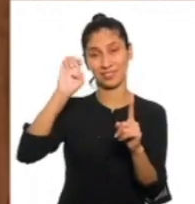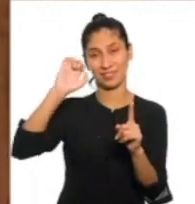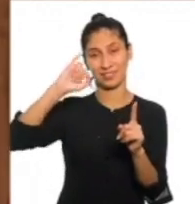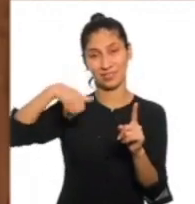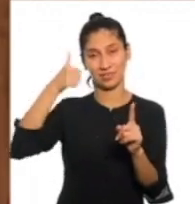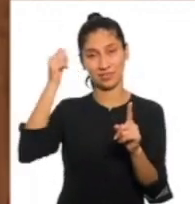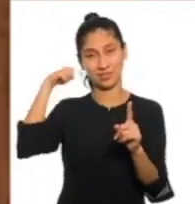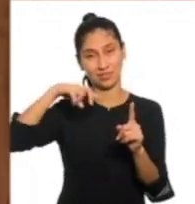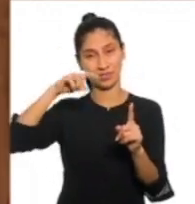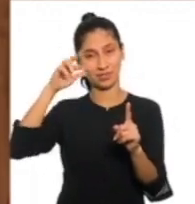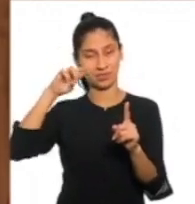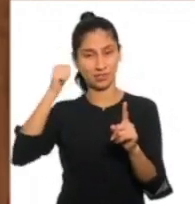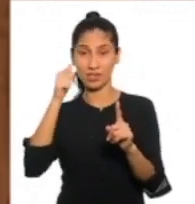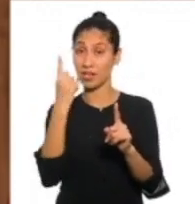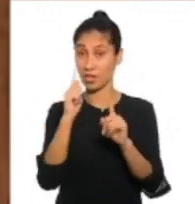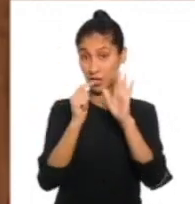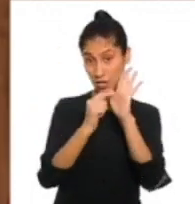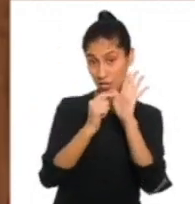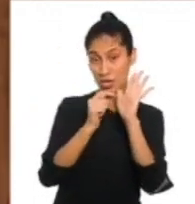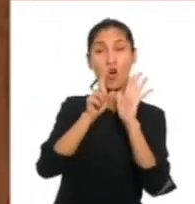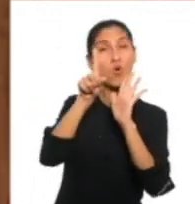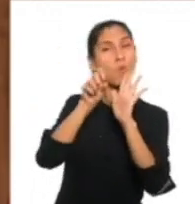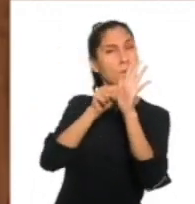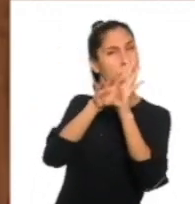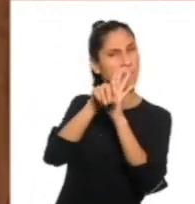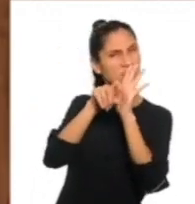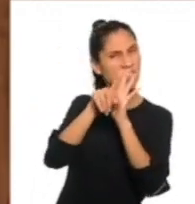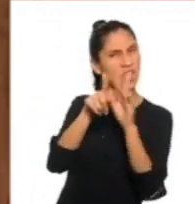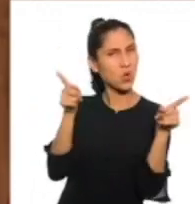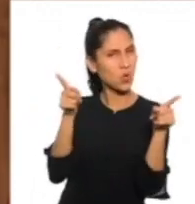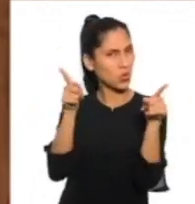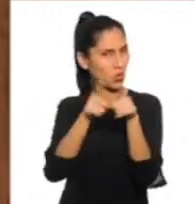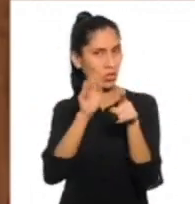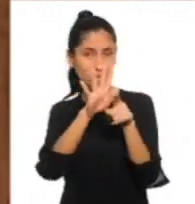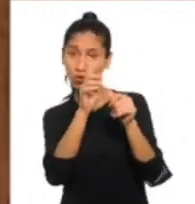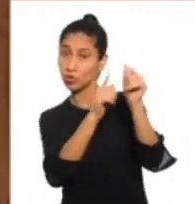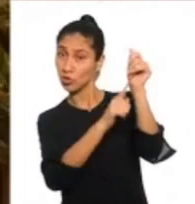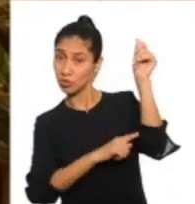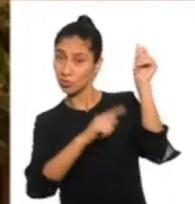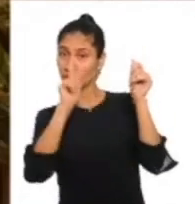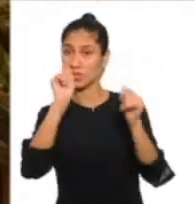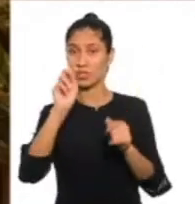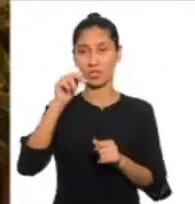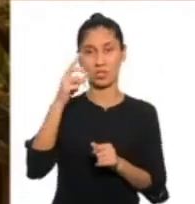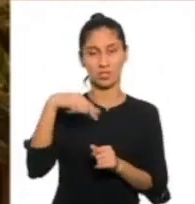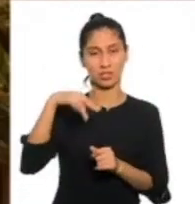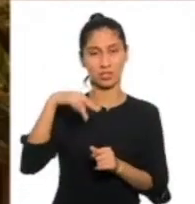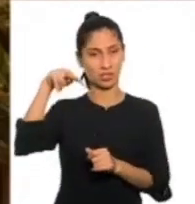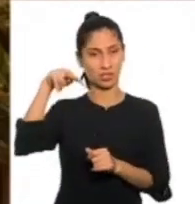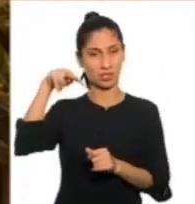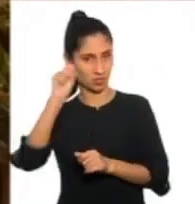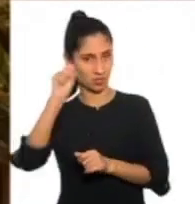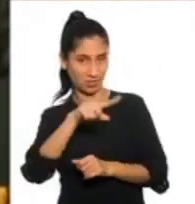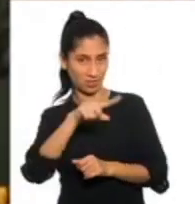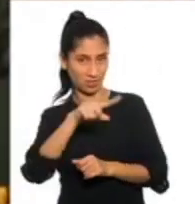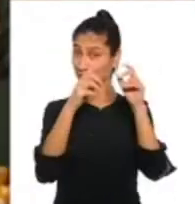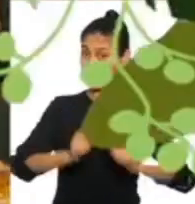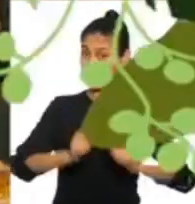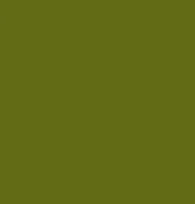Ella va a presentar un video corto sobre las costumbres y tradiciones de su comunidad. ¡Vamos con el video!